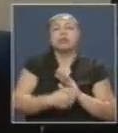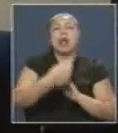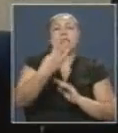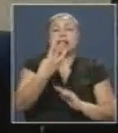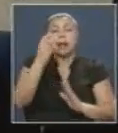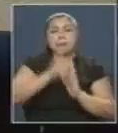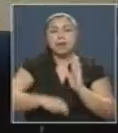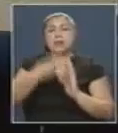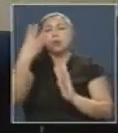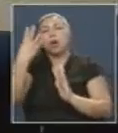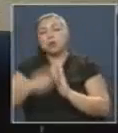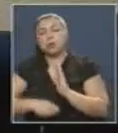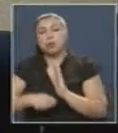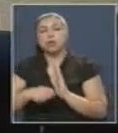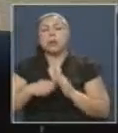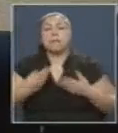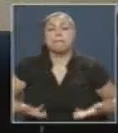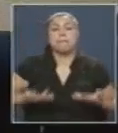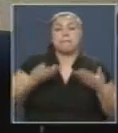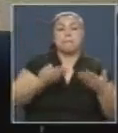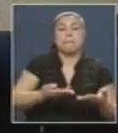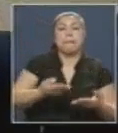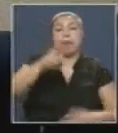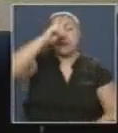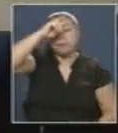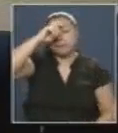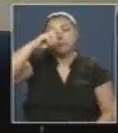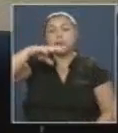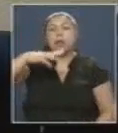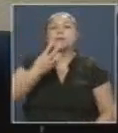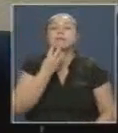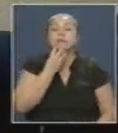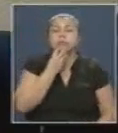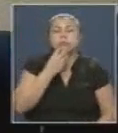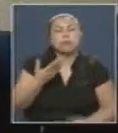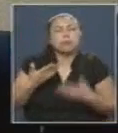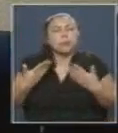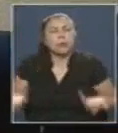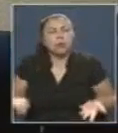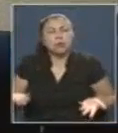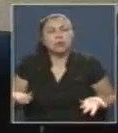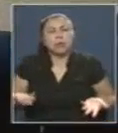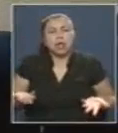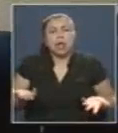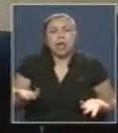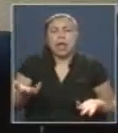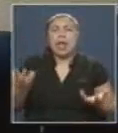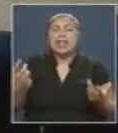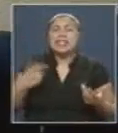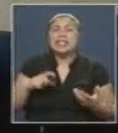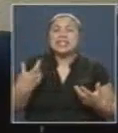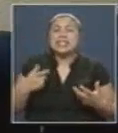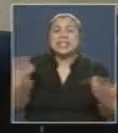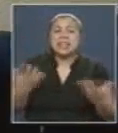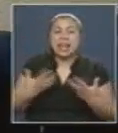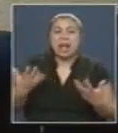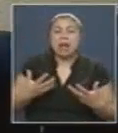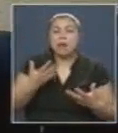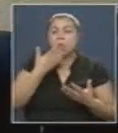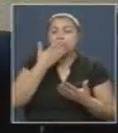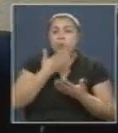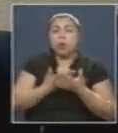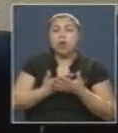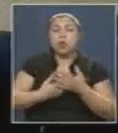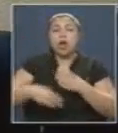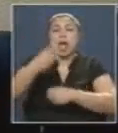para ser atendidas en el hospital de Antofagasta. Entonces, obviamente que esto se agrava mucho más cuando hay adultos mayores.